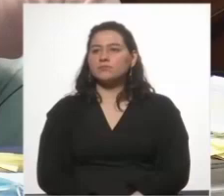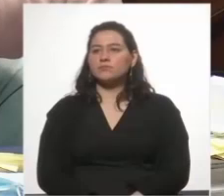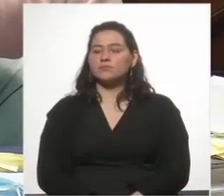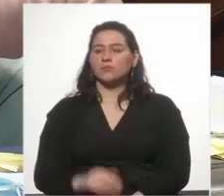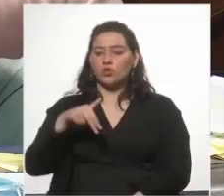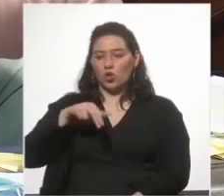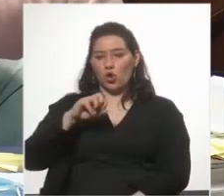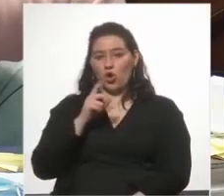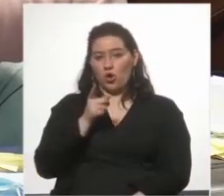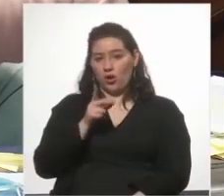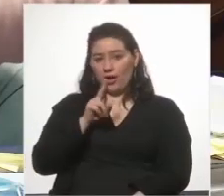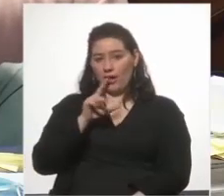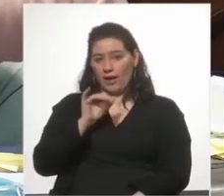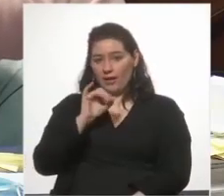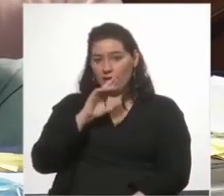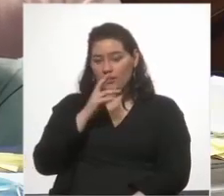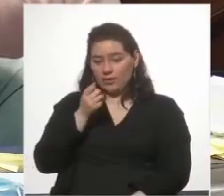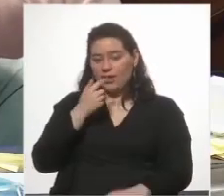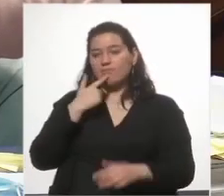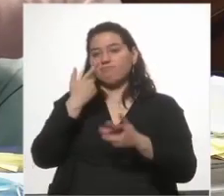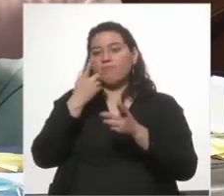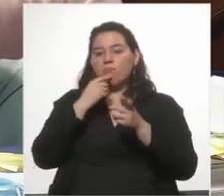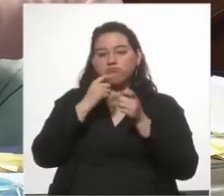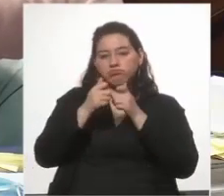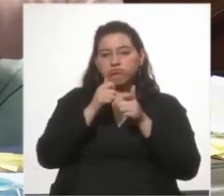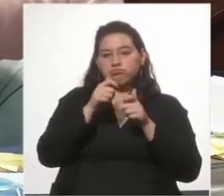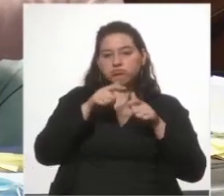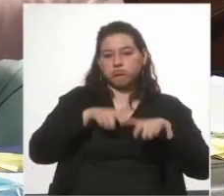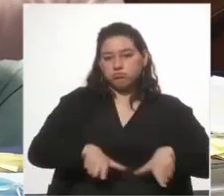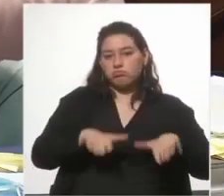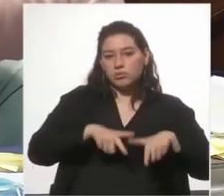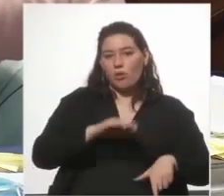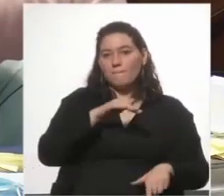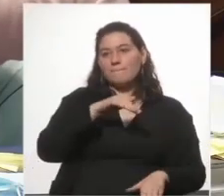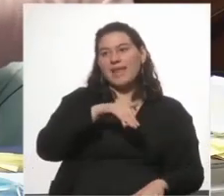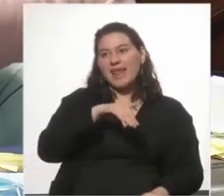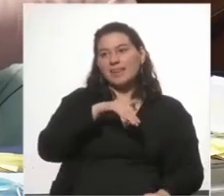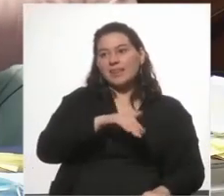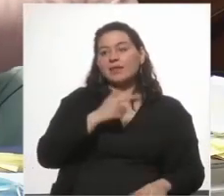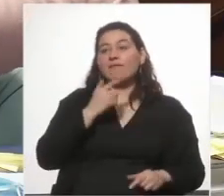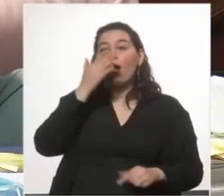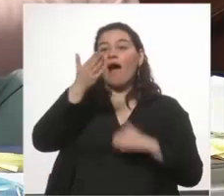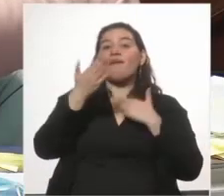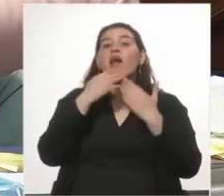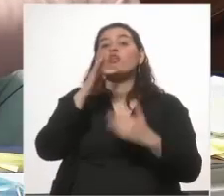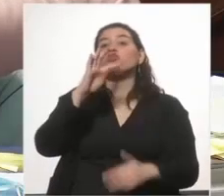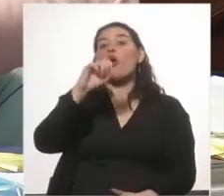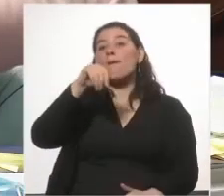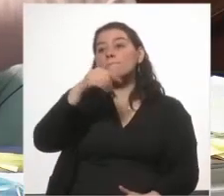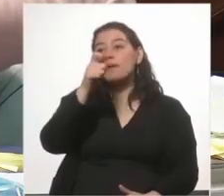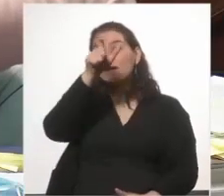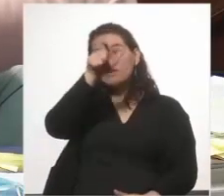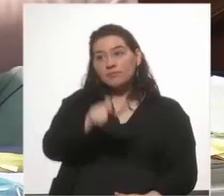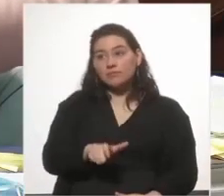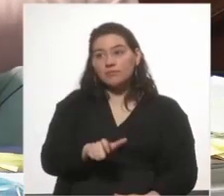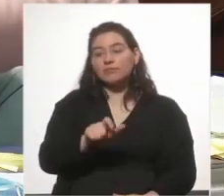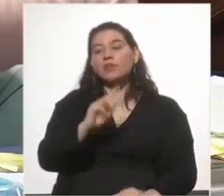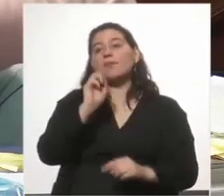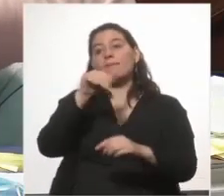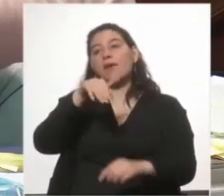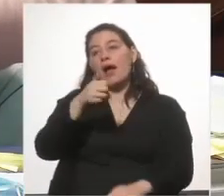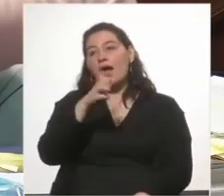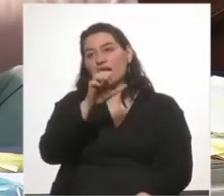Nogueira cuando asesora al Ministro Menéndez y van a hablar con toma con maeso